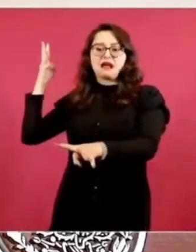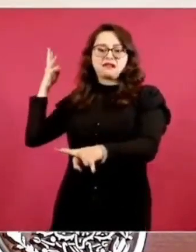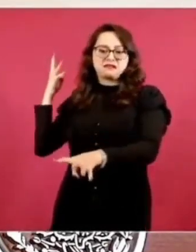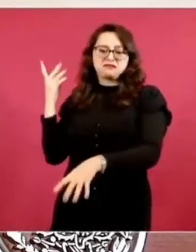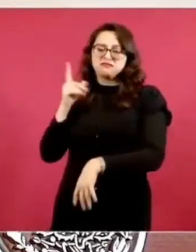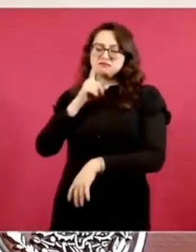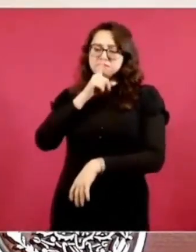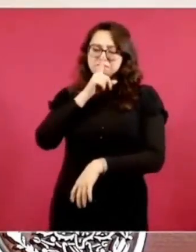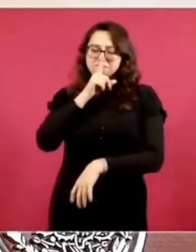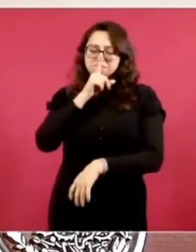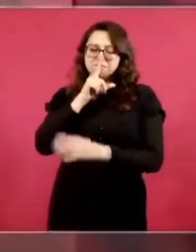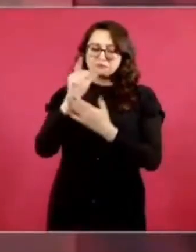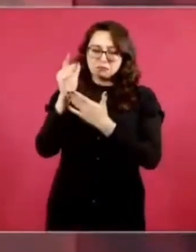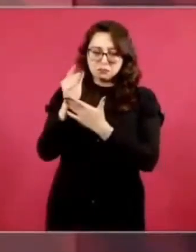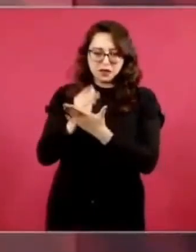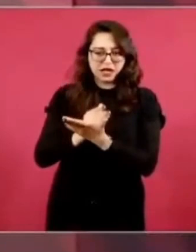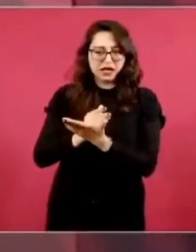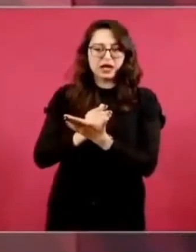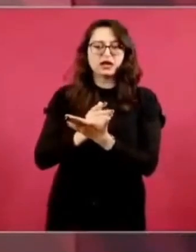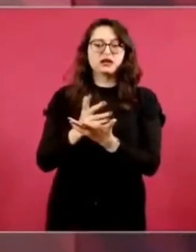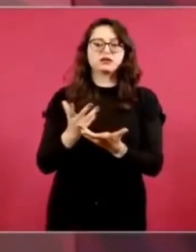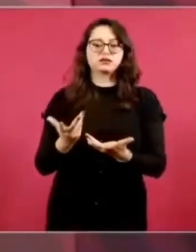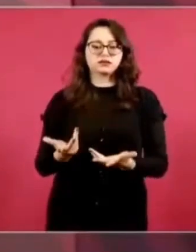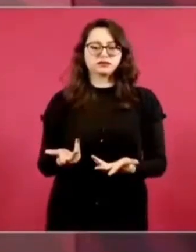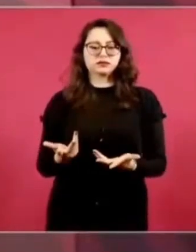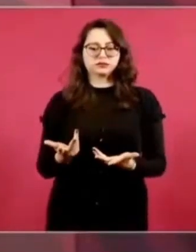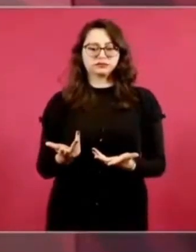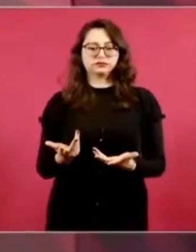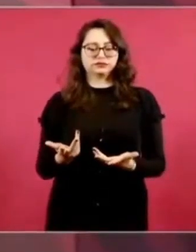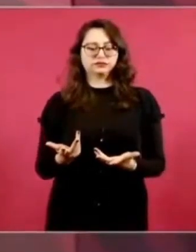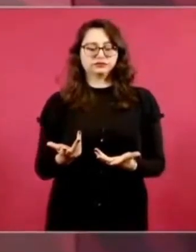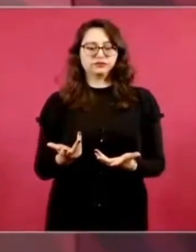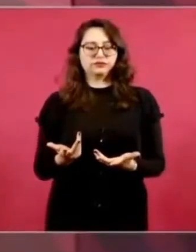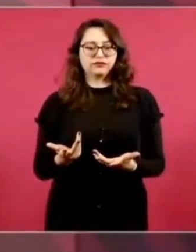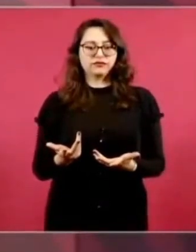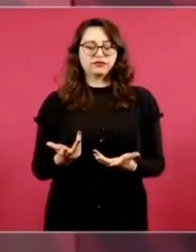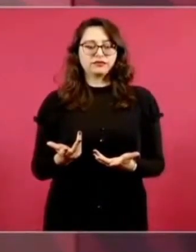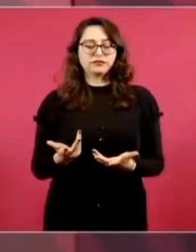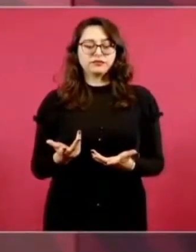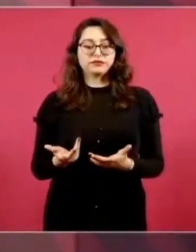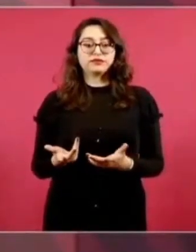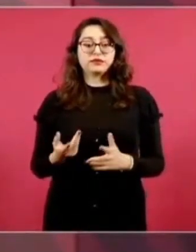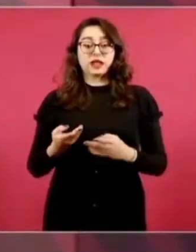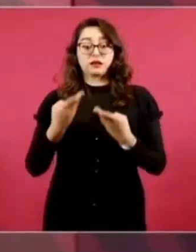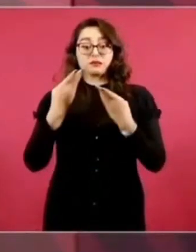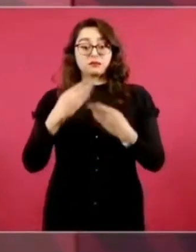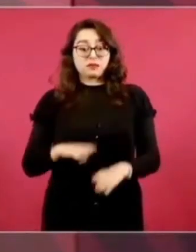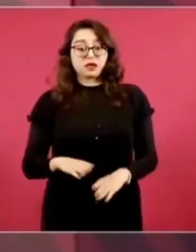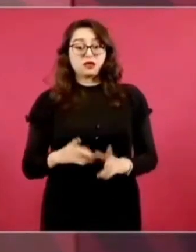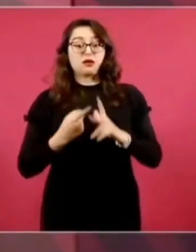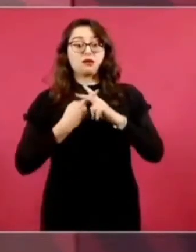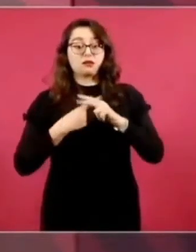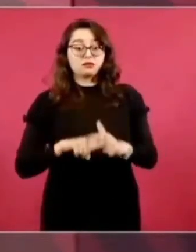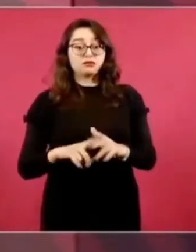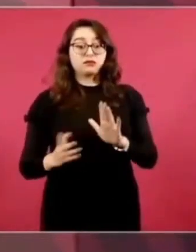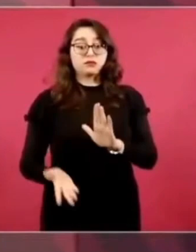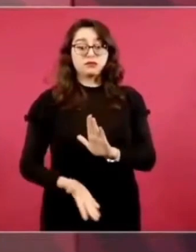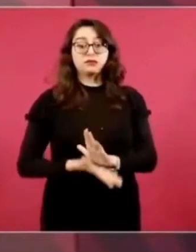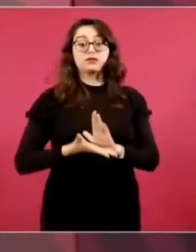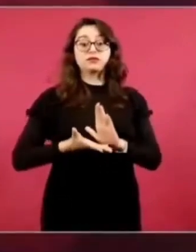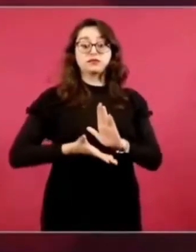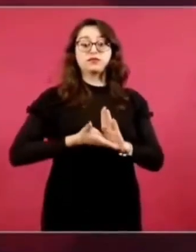adultos mayores. Cuando se empezó la construcción de los bancos, les comento,